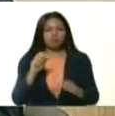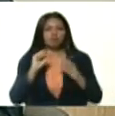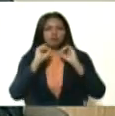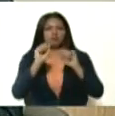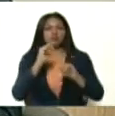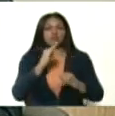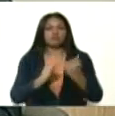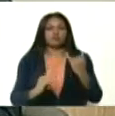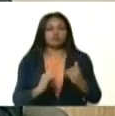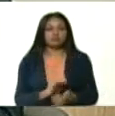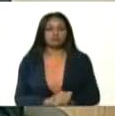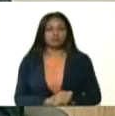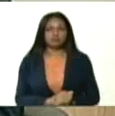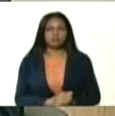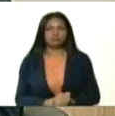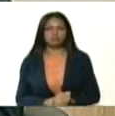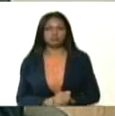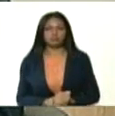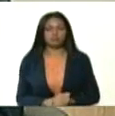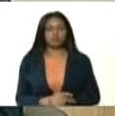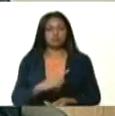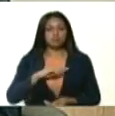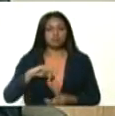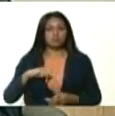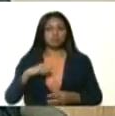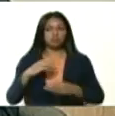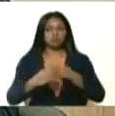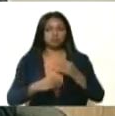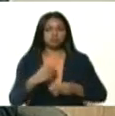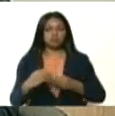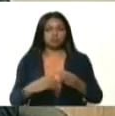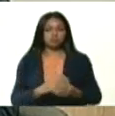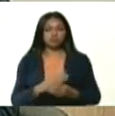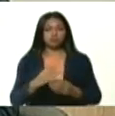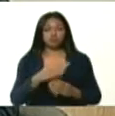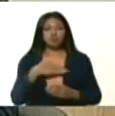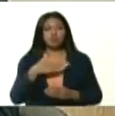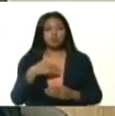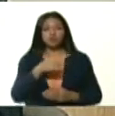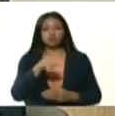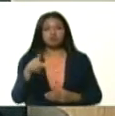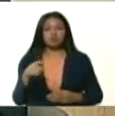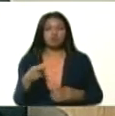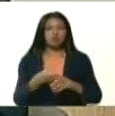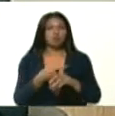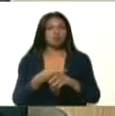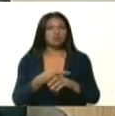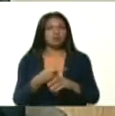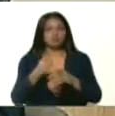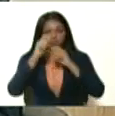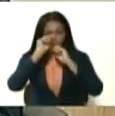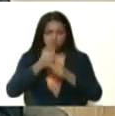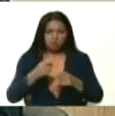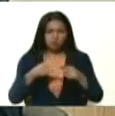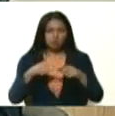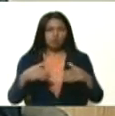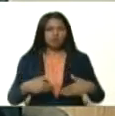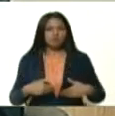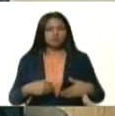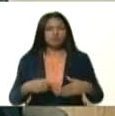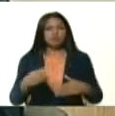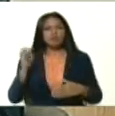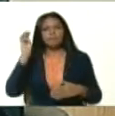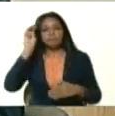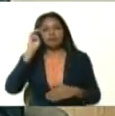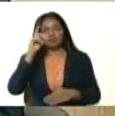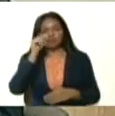culminación de este periodo, y lo hemos hecho. Yo quiero que usted y todo nuestro gobierno reconozca el esfuerzo de nuestros maestros y maestras en